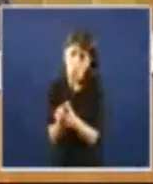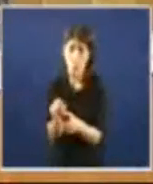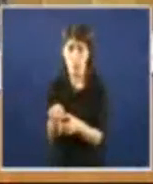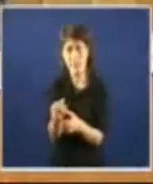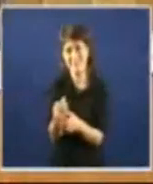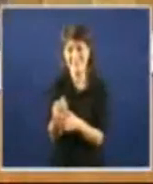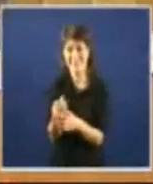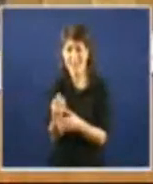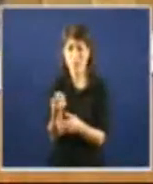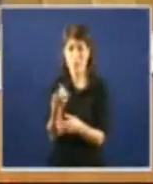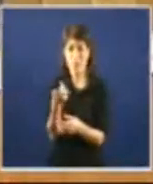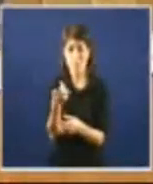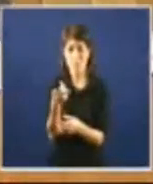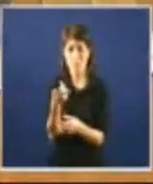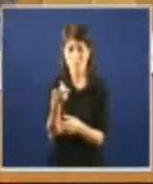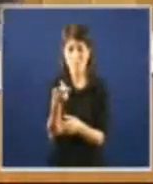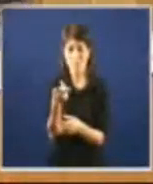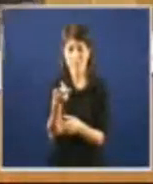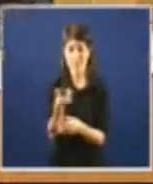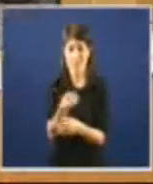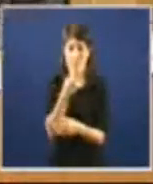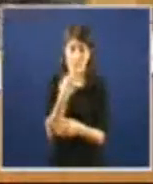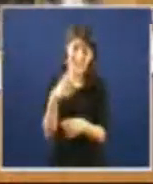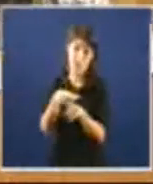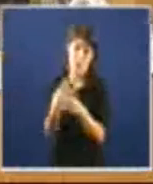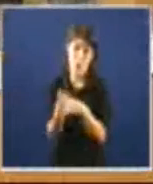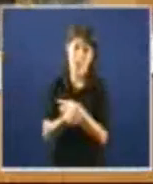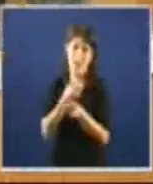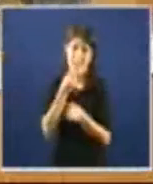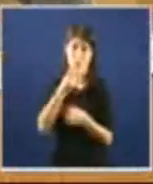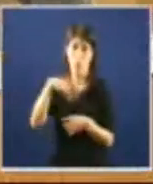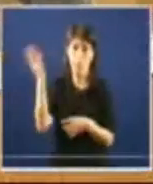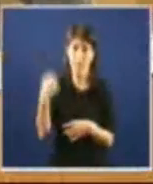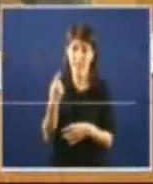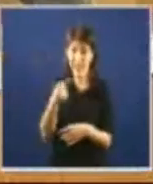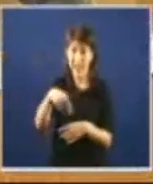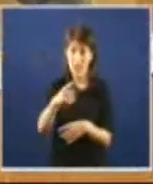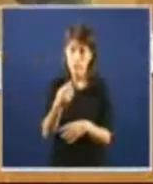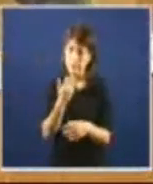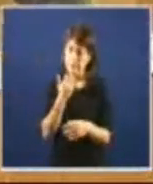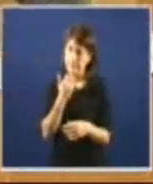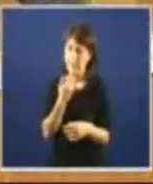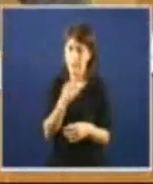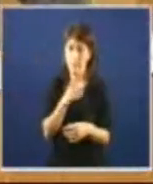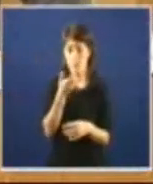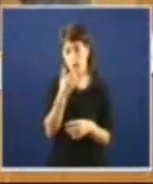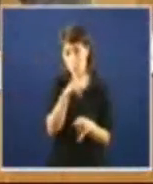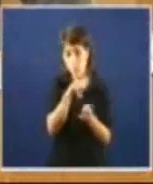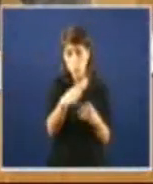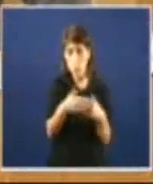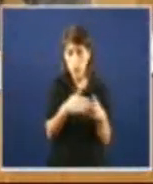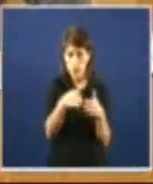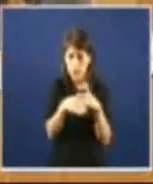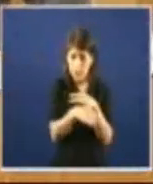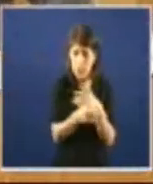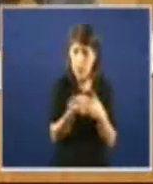financeiras que fan o seu agosto con pobrecemento do comun cidadán atopanse a piques de entraren por esa porta infernal na